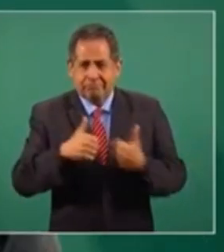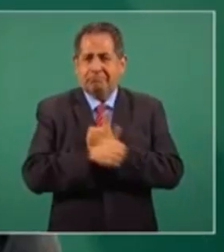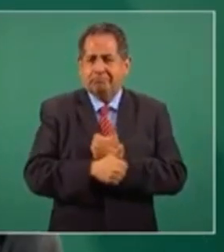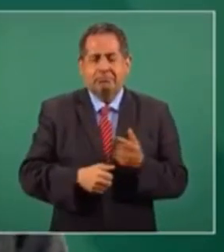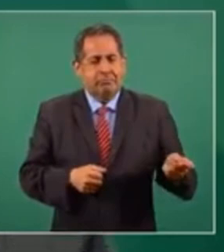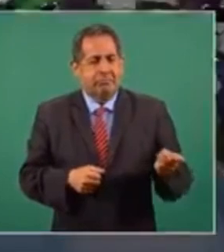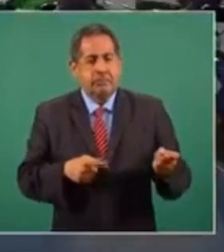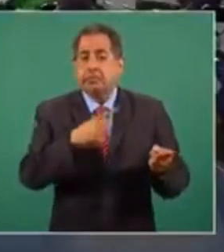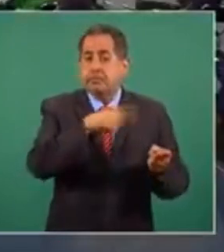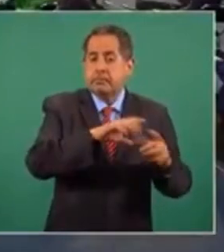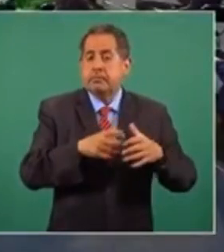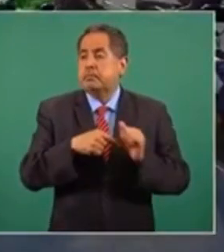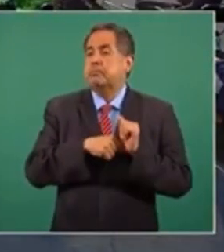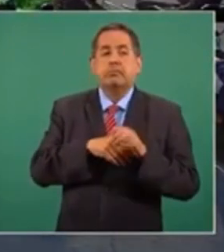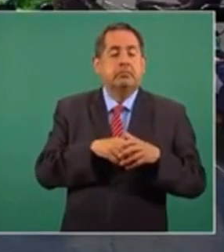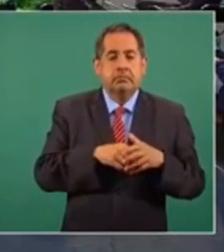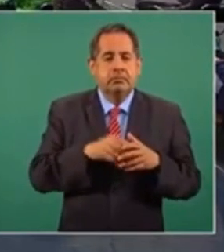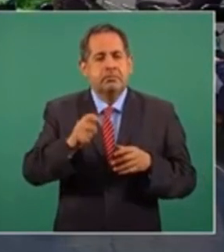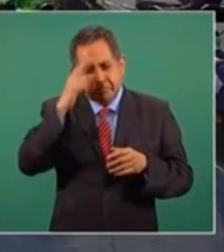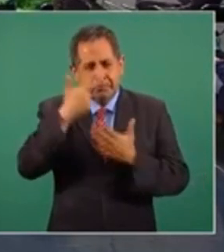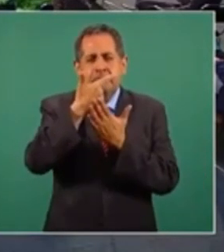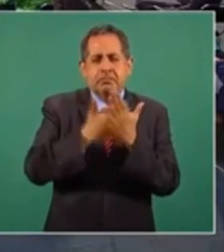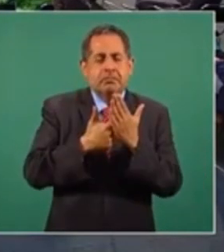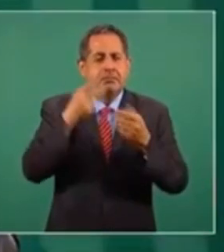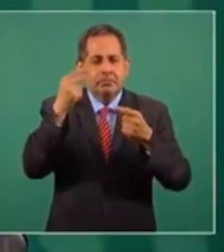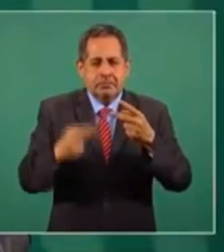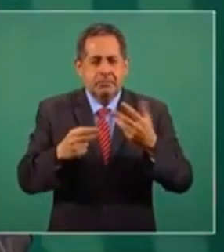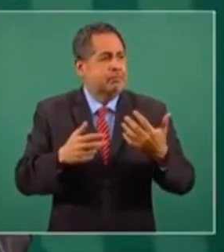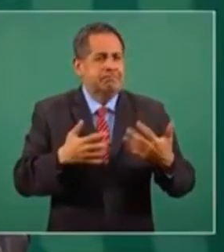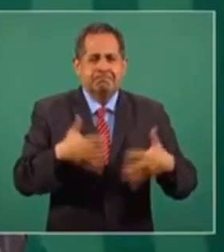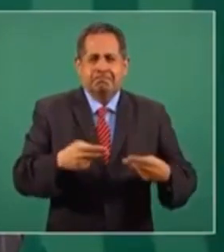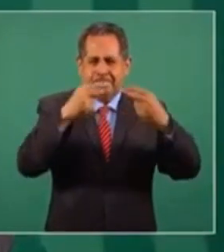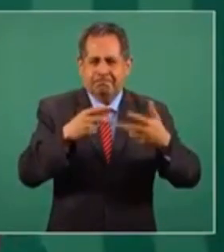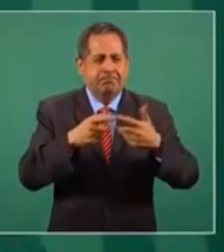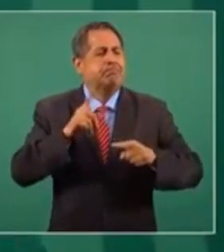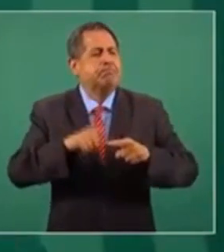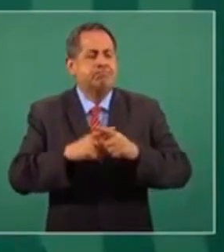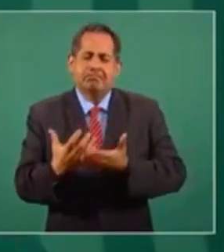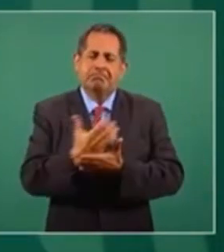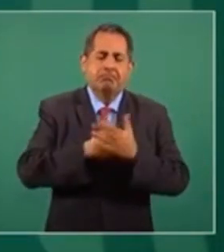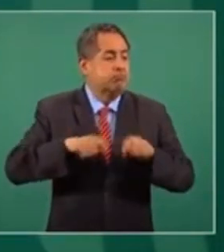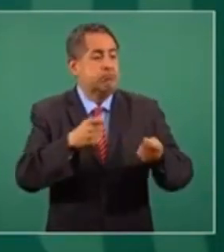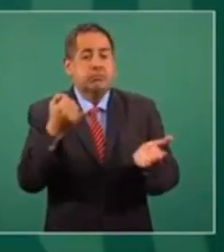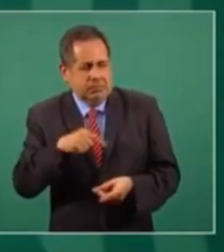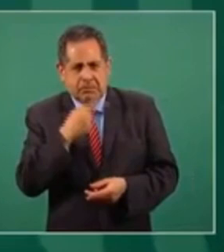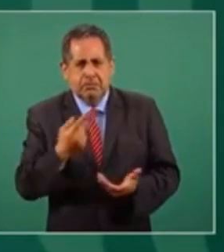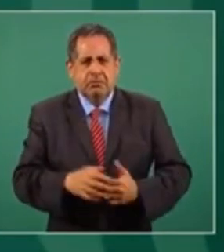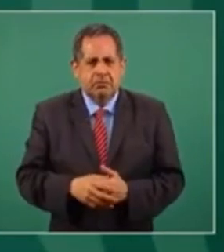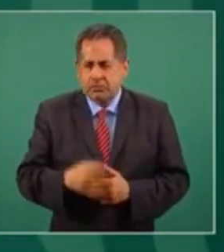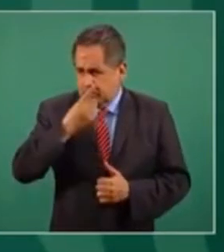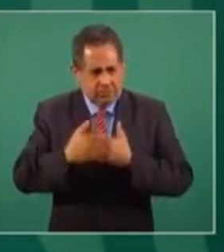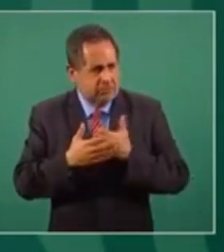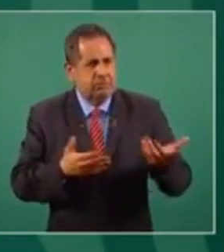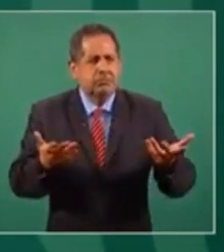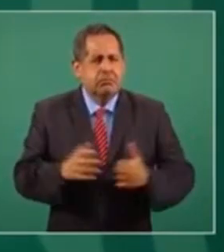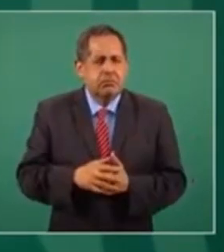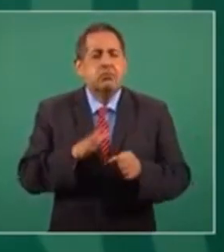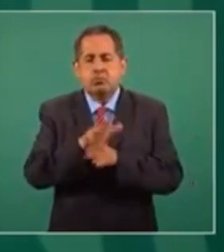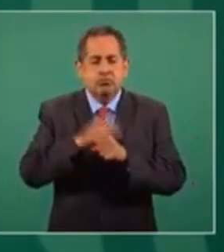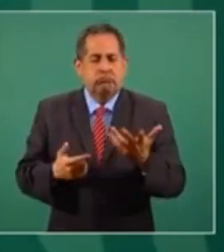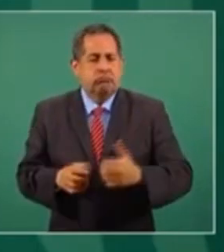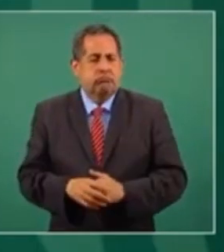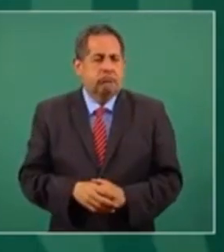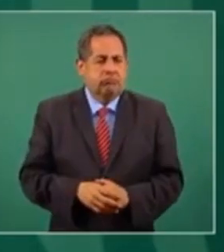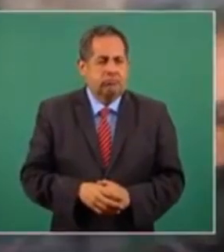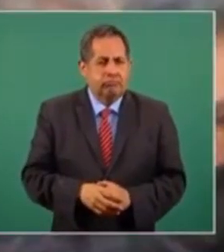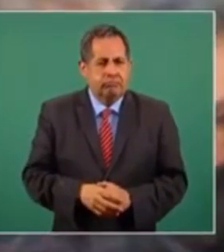y ellos ocultaron la lista de las grandes corporaciones que fueron beneficiadas con condonaciones e impuestos. A ver que me digan qué asunto han